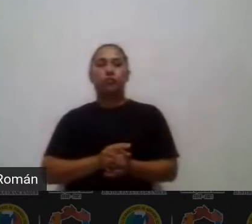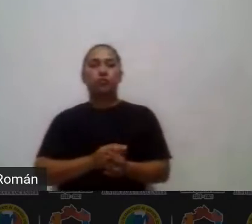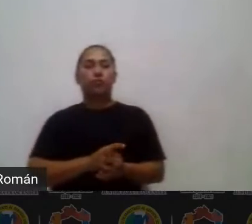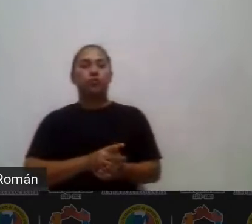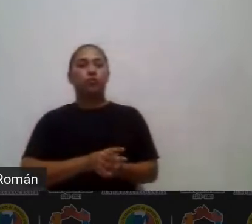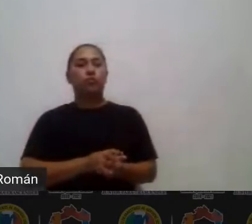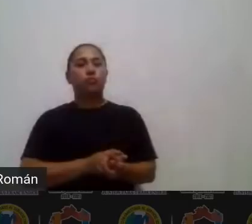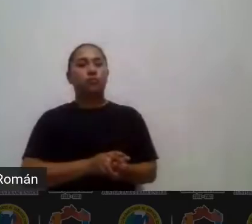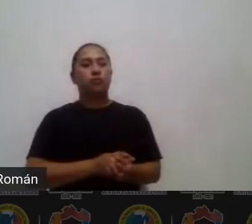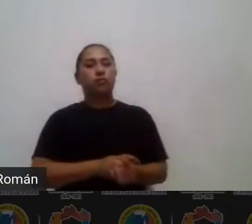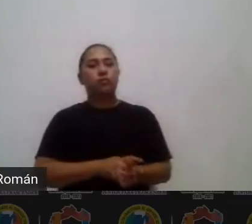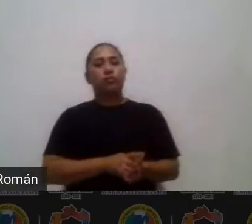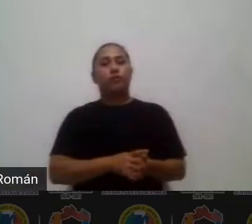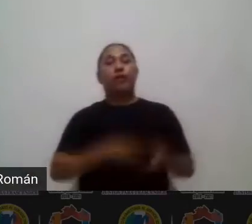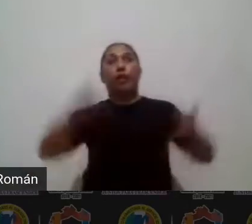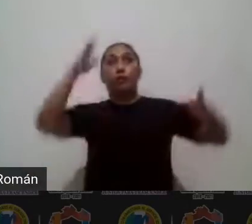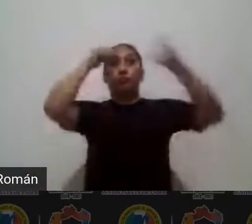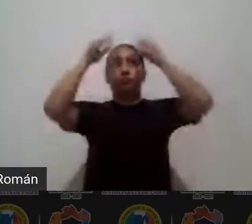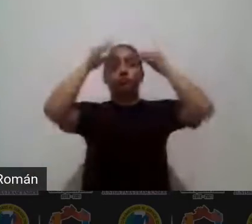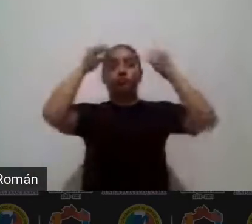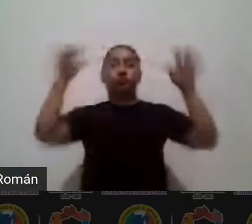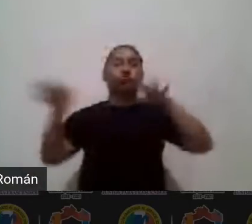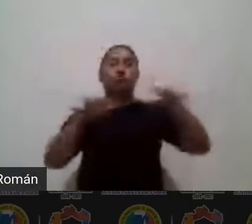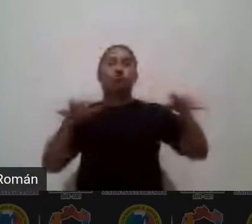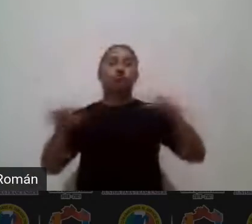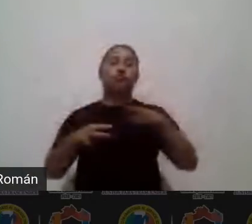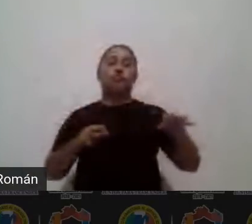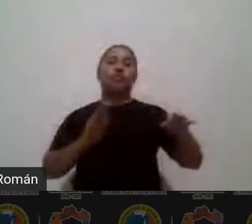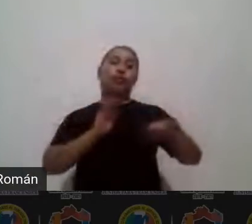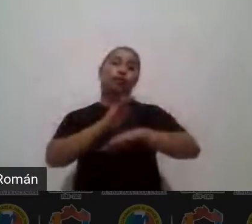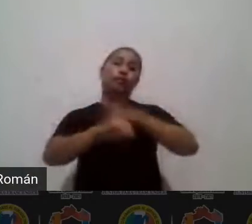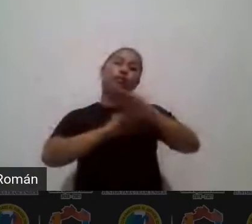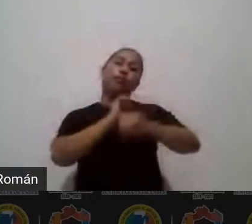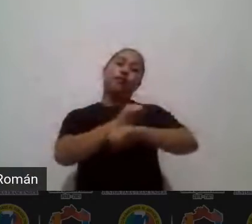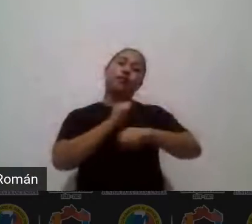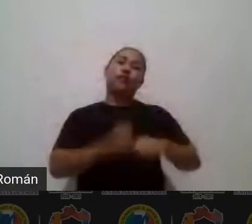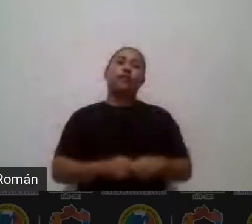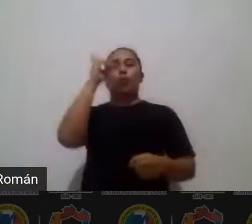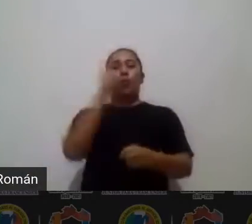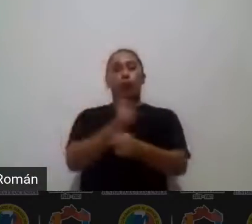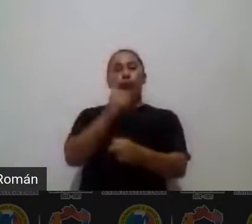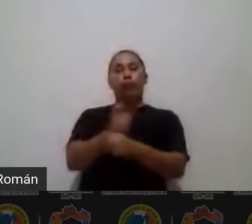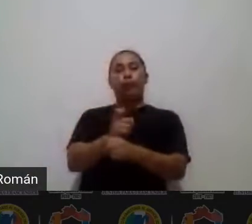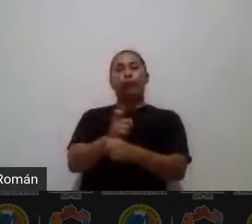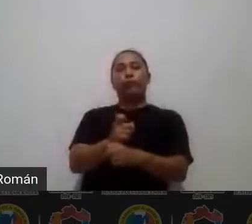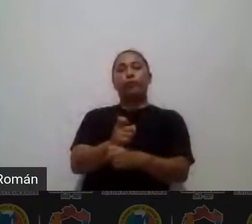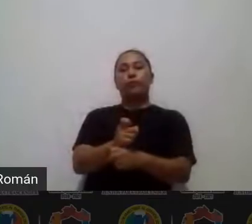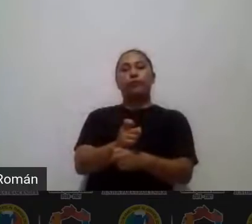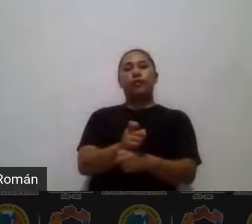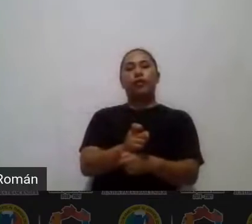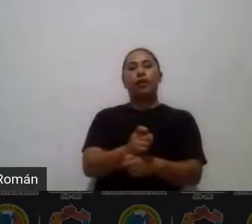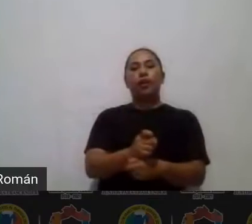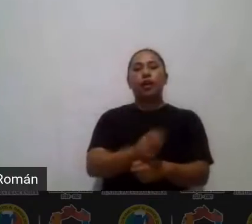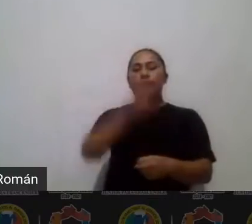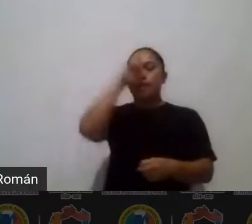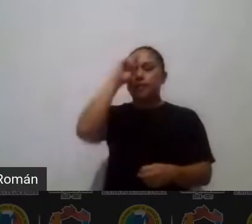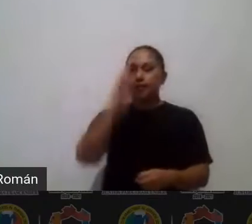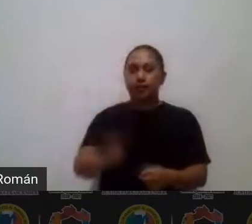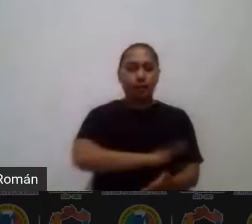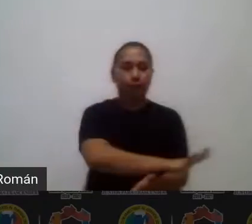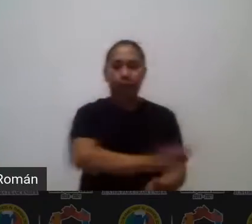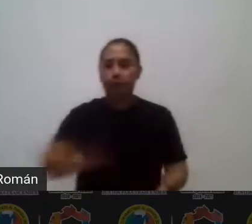lo principal garantiza el marco de inclusión y respeto a la diversidad va rompiendo